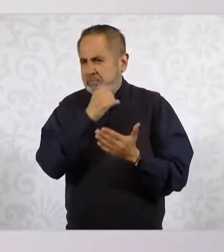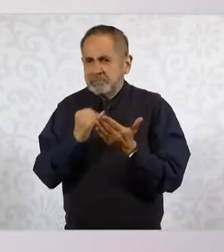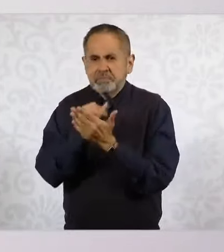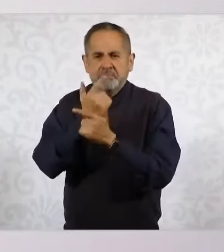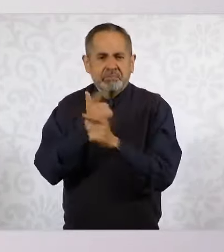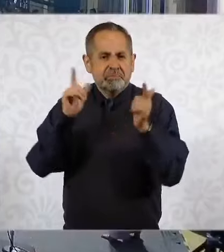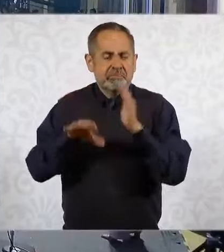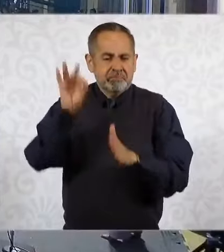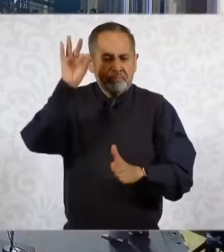atención.